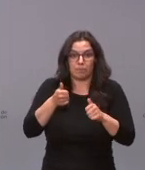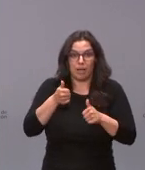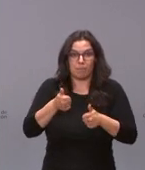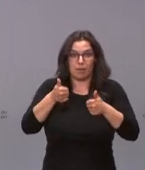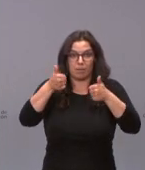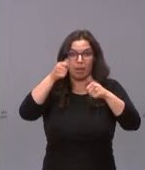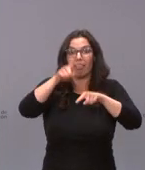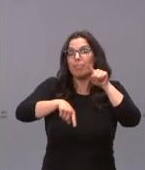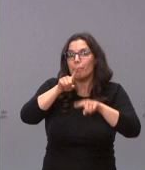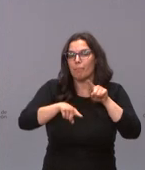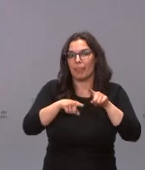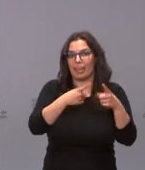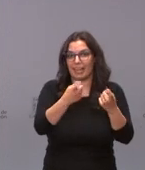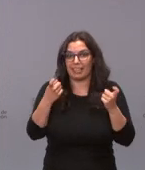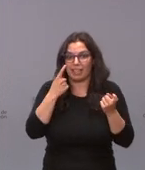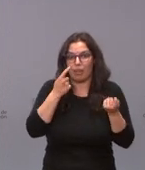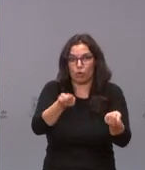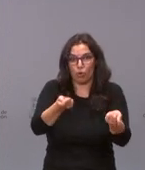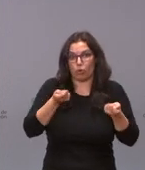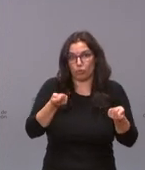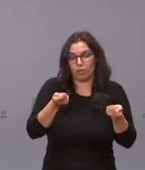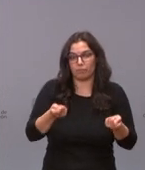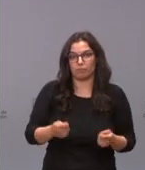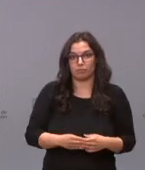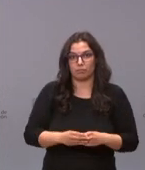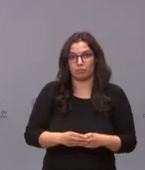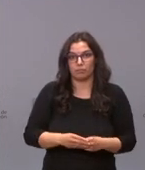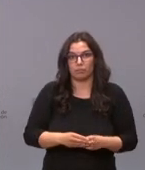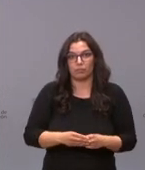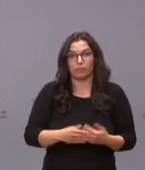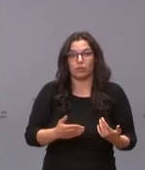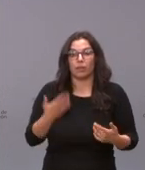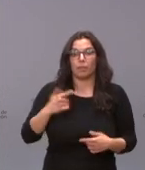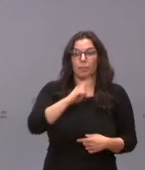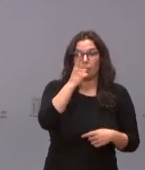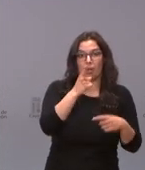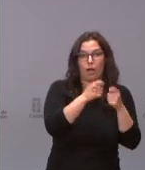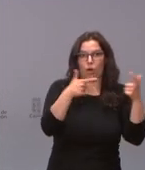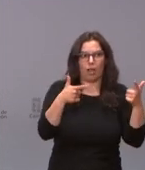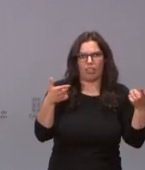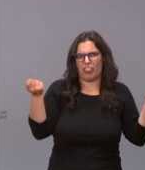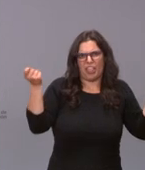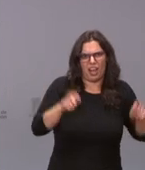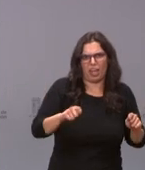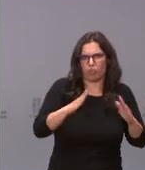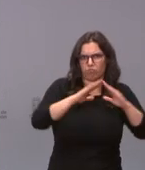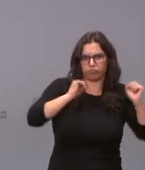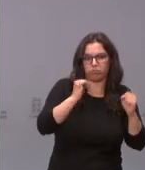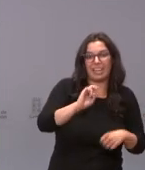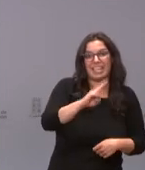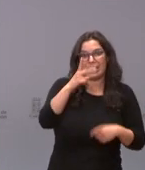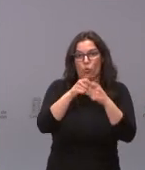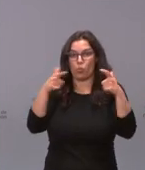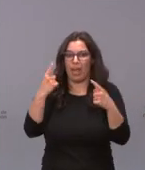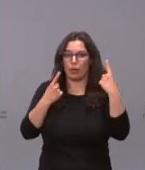de las necesidades de control de la pandemia pasamos de la primera ola en que todo estaba cerrado a la segunda en que se cerraron